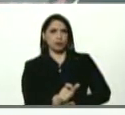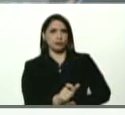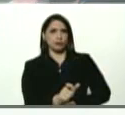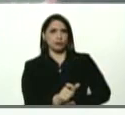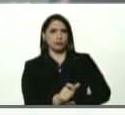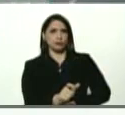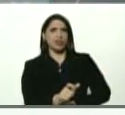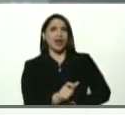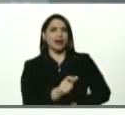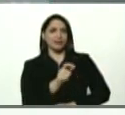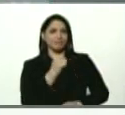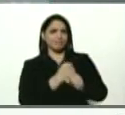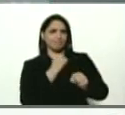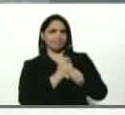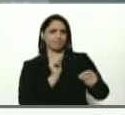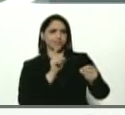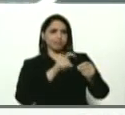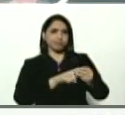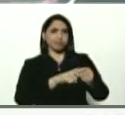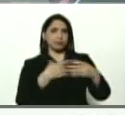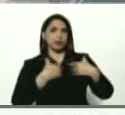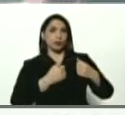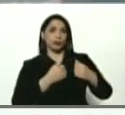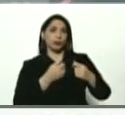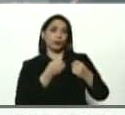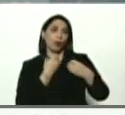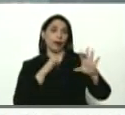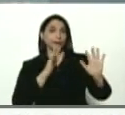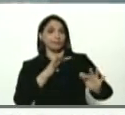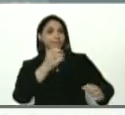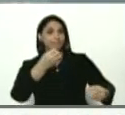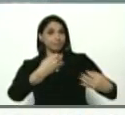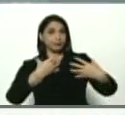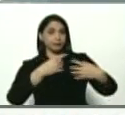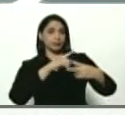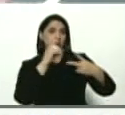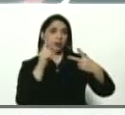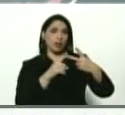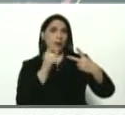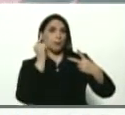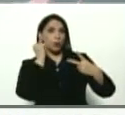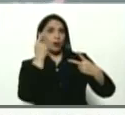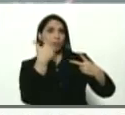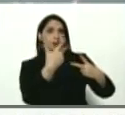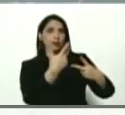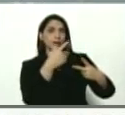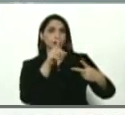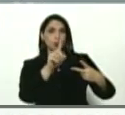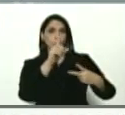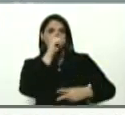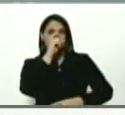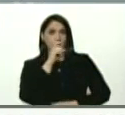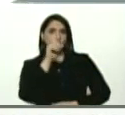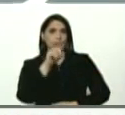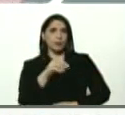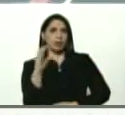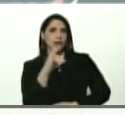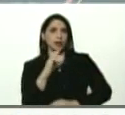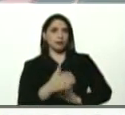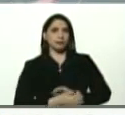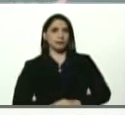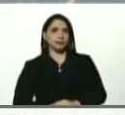personal de salud y, bueno, se contagió. Luego tenemos una mujer de 31 años, también del Distrito Capital,